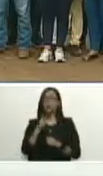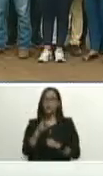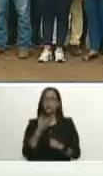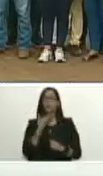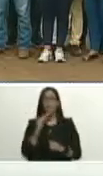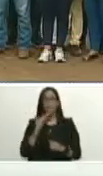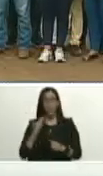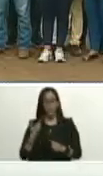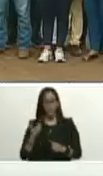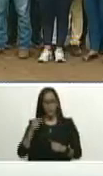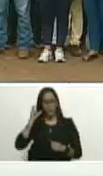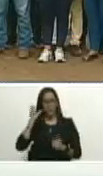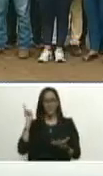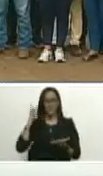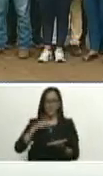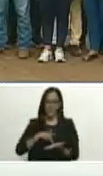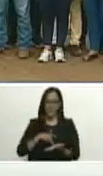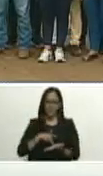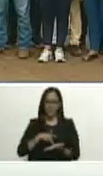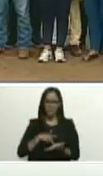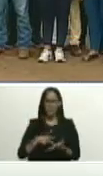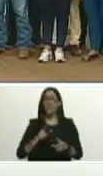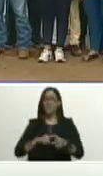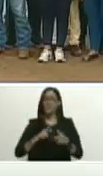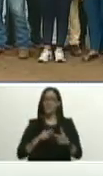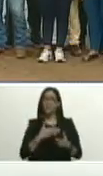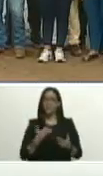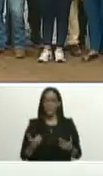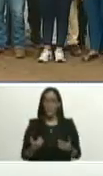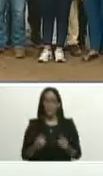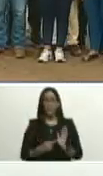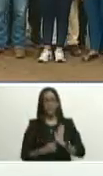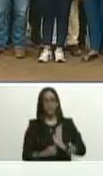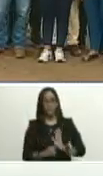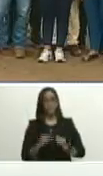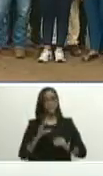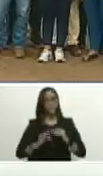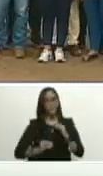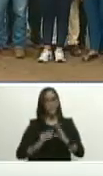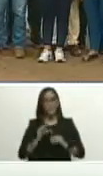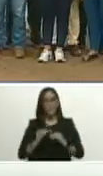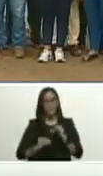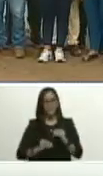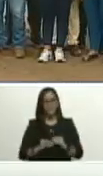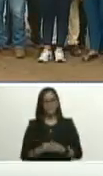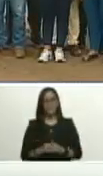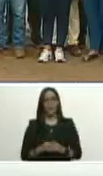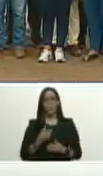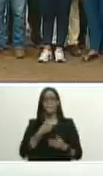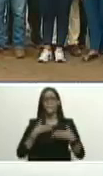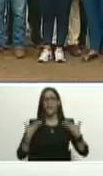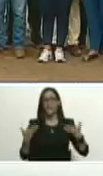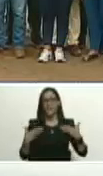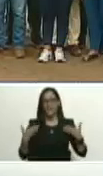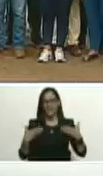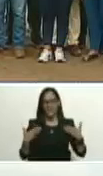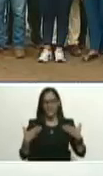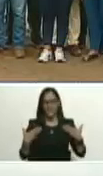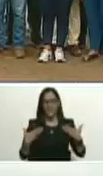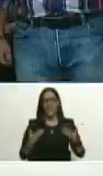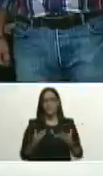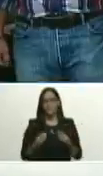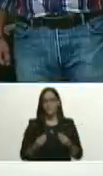mejor el día que regresen así que quería resaltar eso conversadito Vázquez me alegra mucho los datos que tenemos